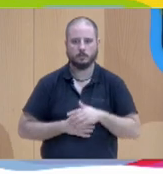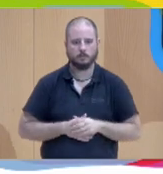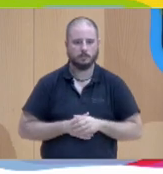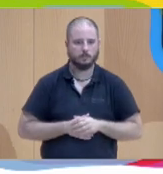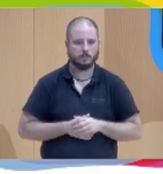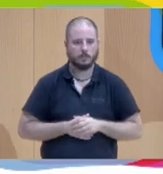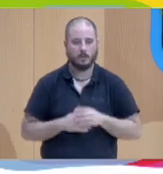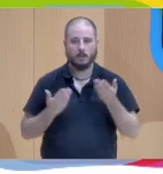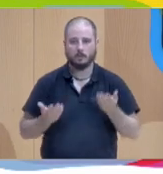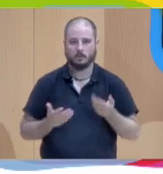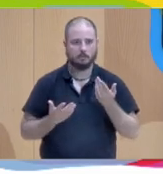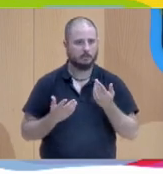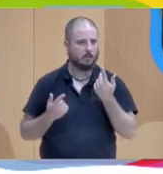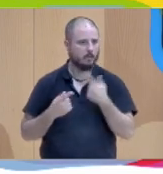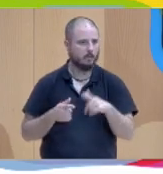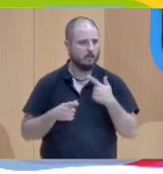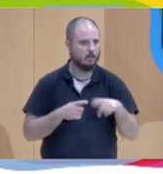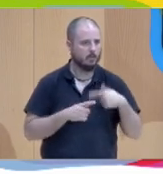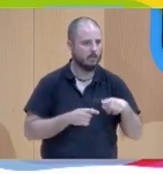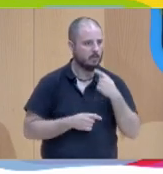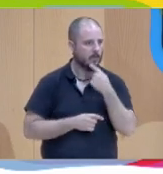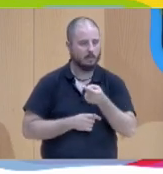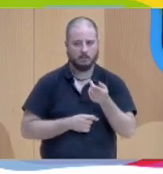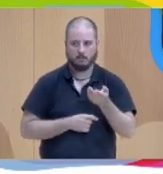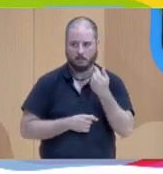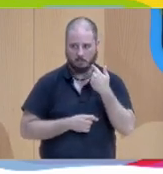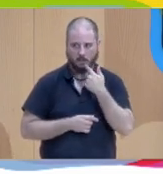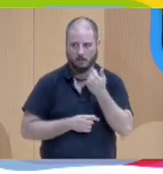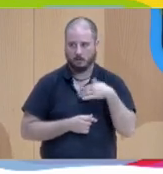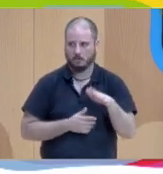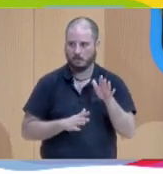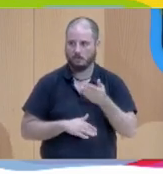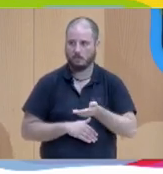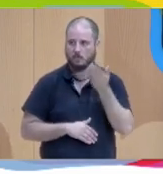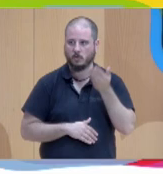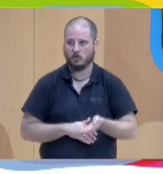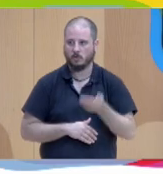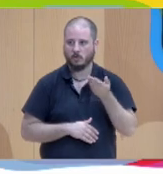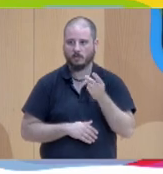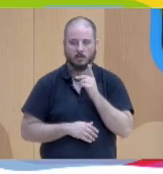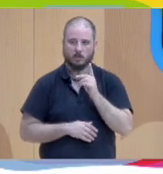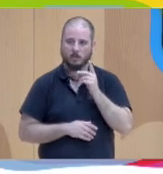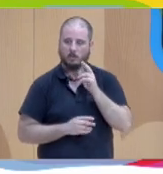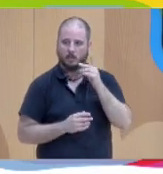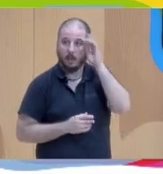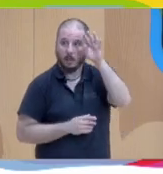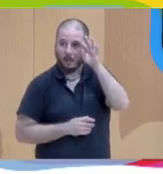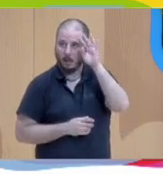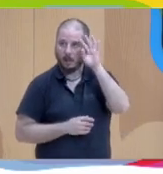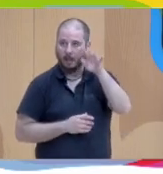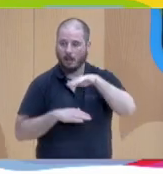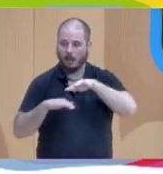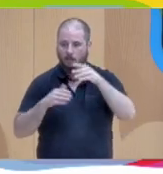grandes de las cosas que voy comentando es lo que ya se ha dicho, pero creo que es importante que no pongamos solo la expectativa y la acción y la